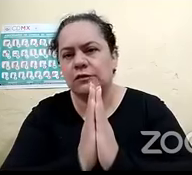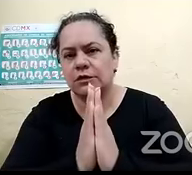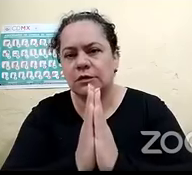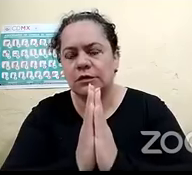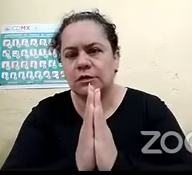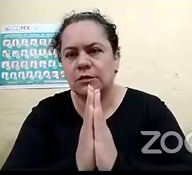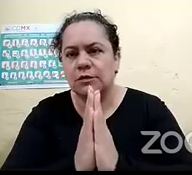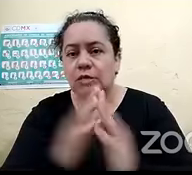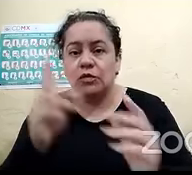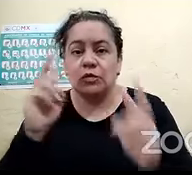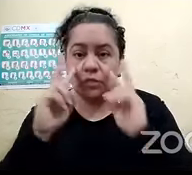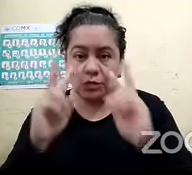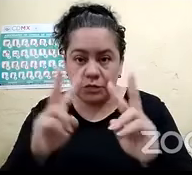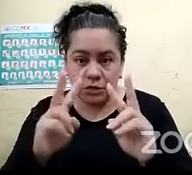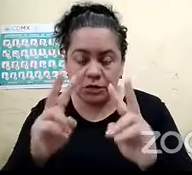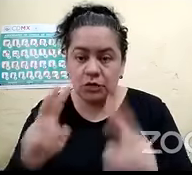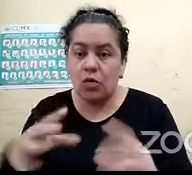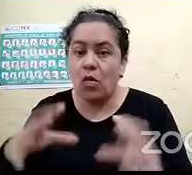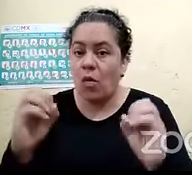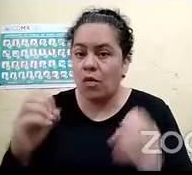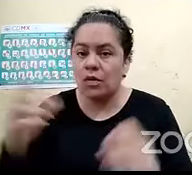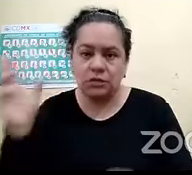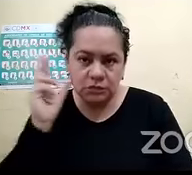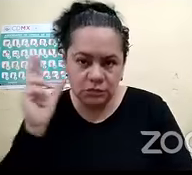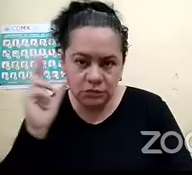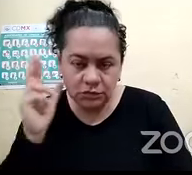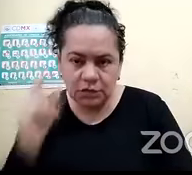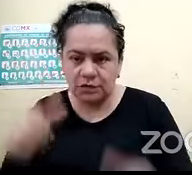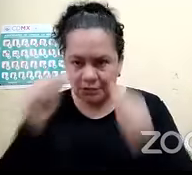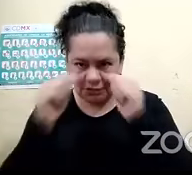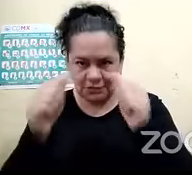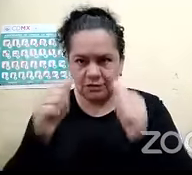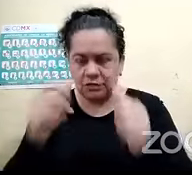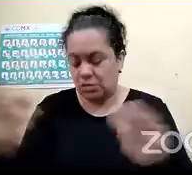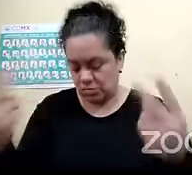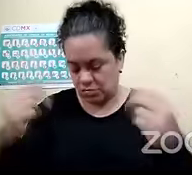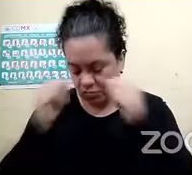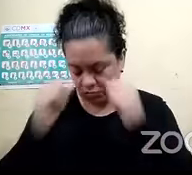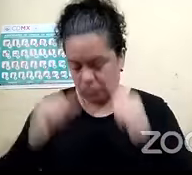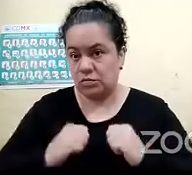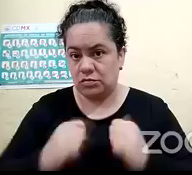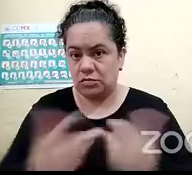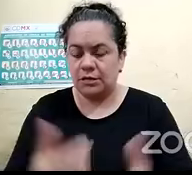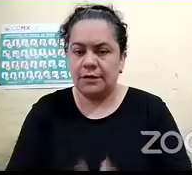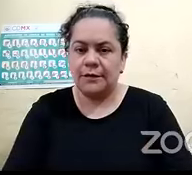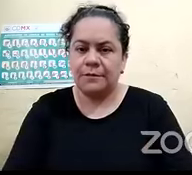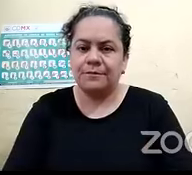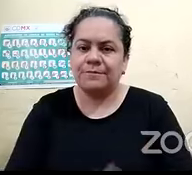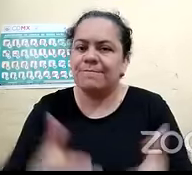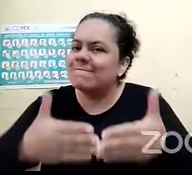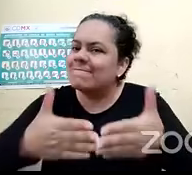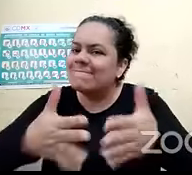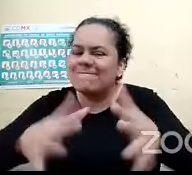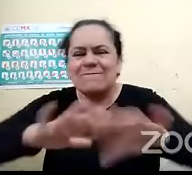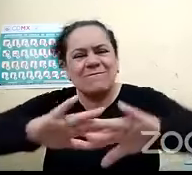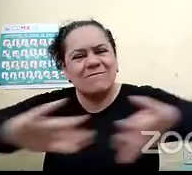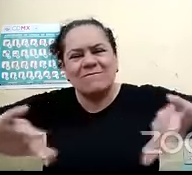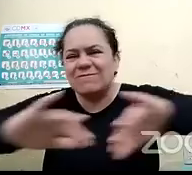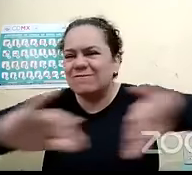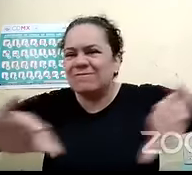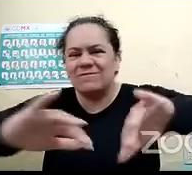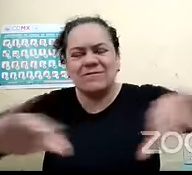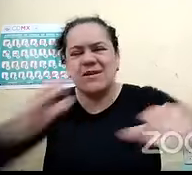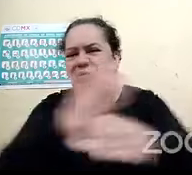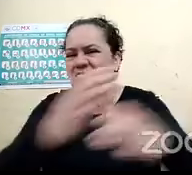muchas gracias por estar aquí presentes y por estar atentos que despejen que no nos dejen cosas en el